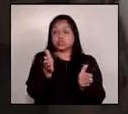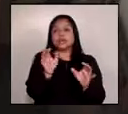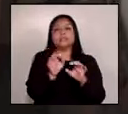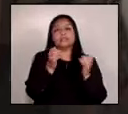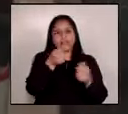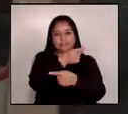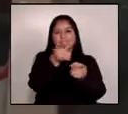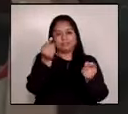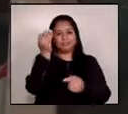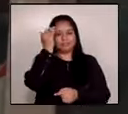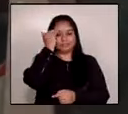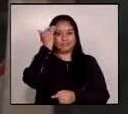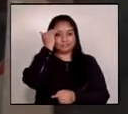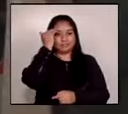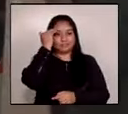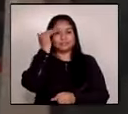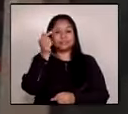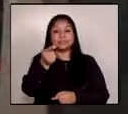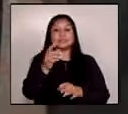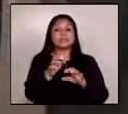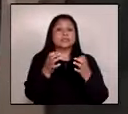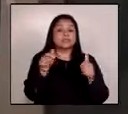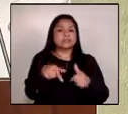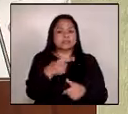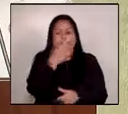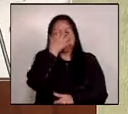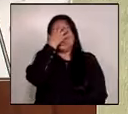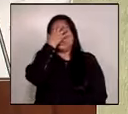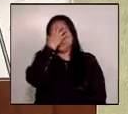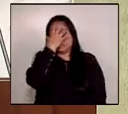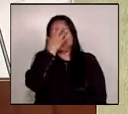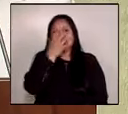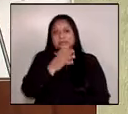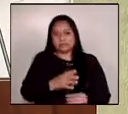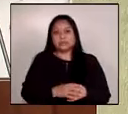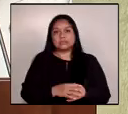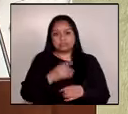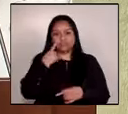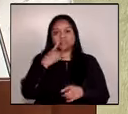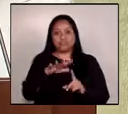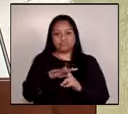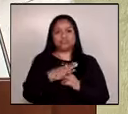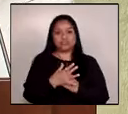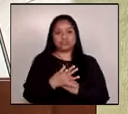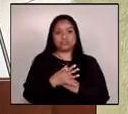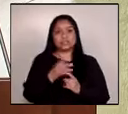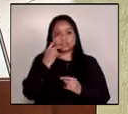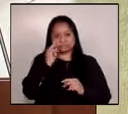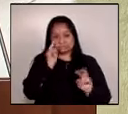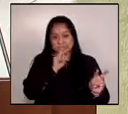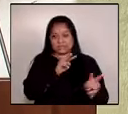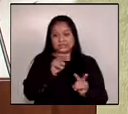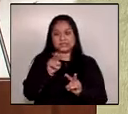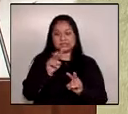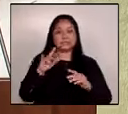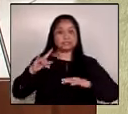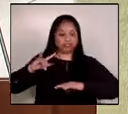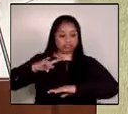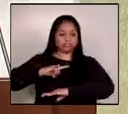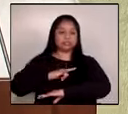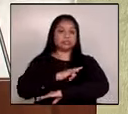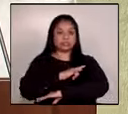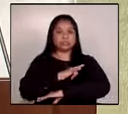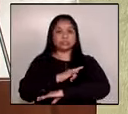conocido por ustedes pues es una vergüenza la situación en que hemos encontrado el aeropuerto